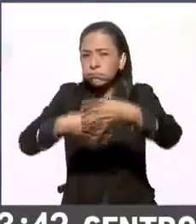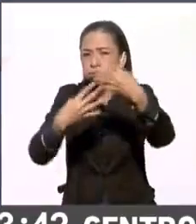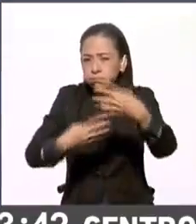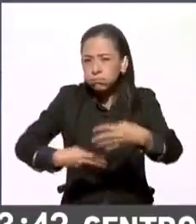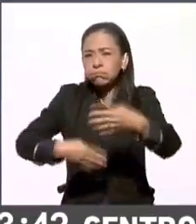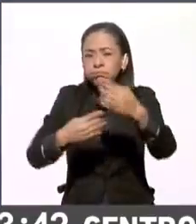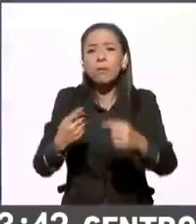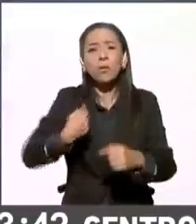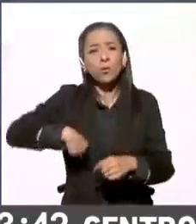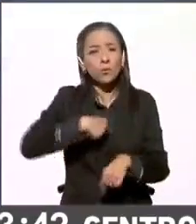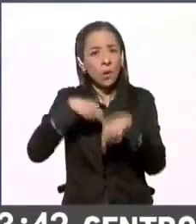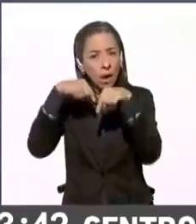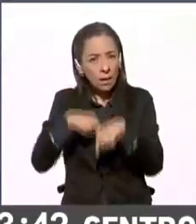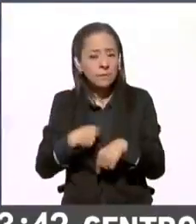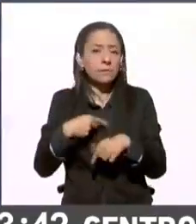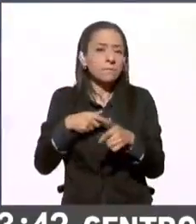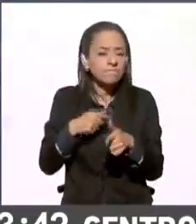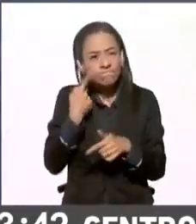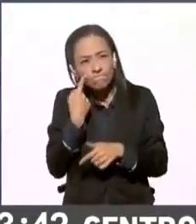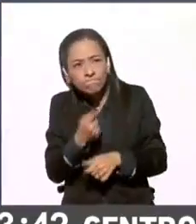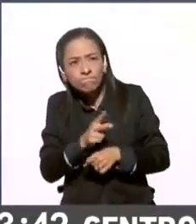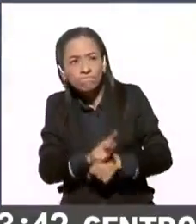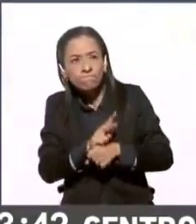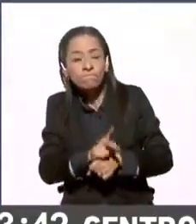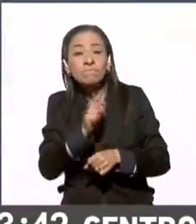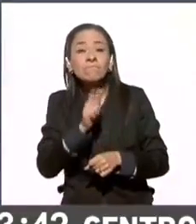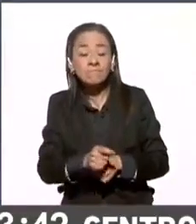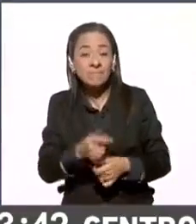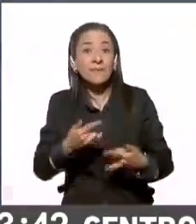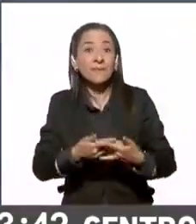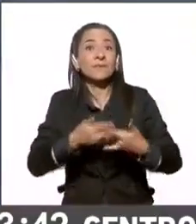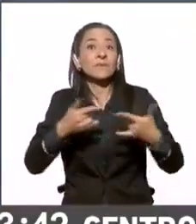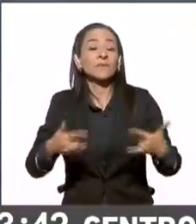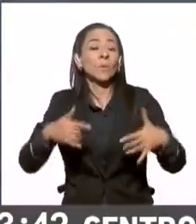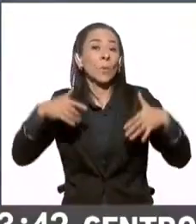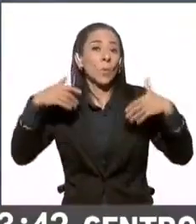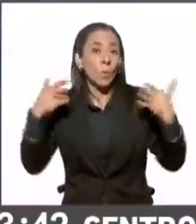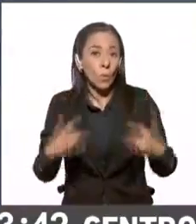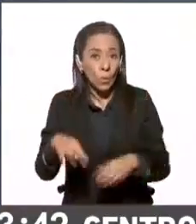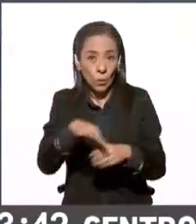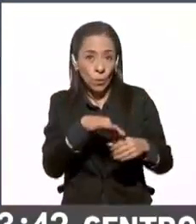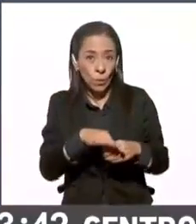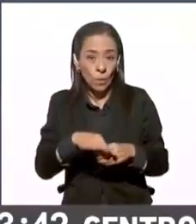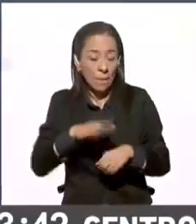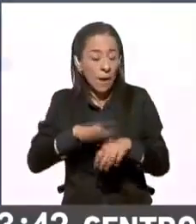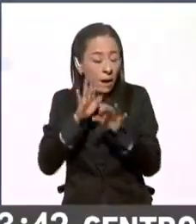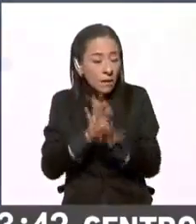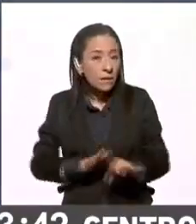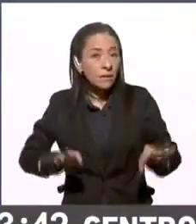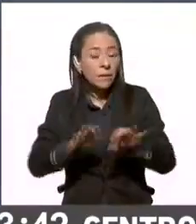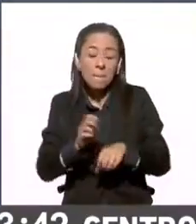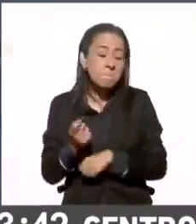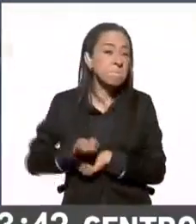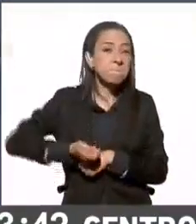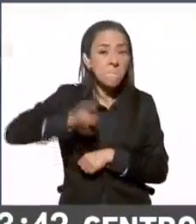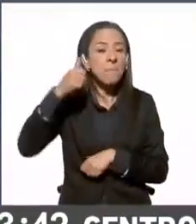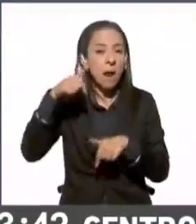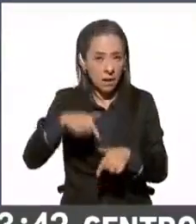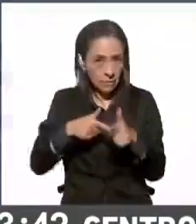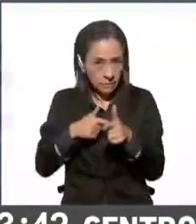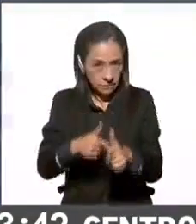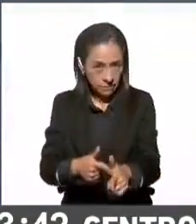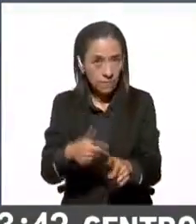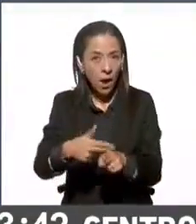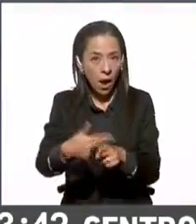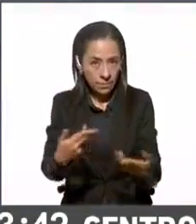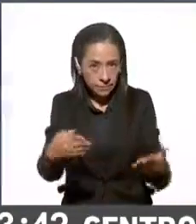este cierre de la histórica elección. Regreso con ustedes al estudio. Muchas gracias David